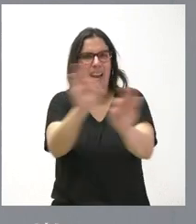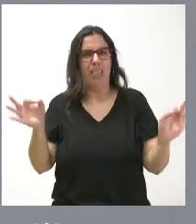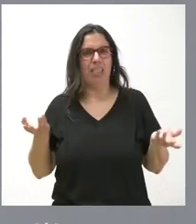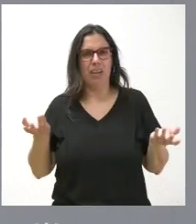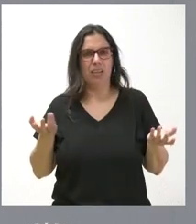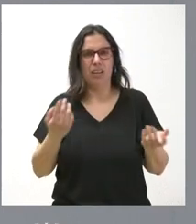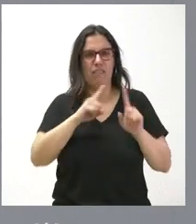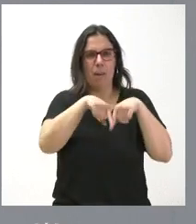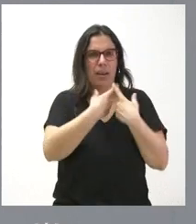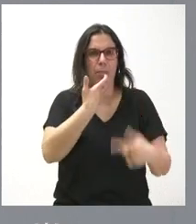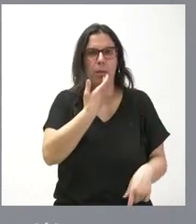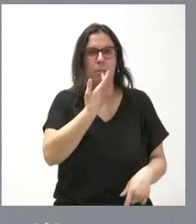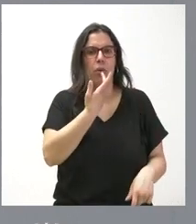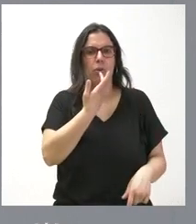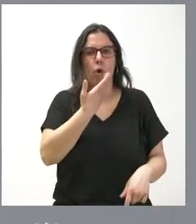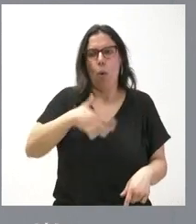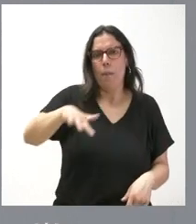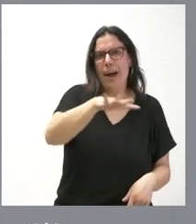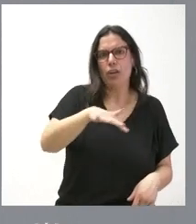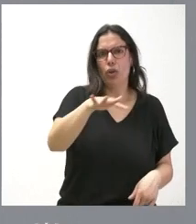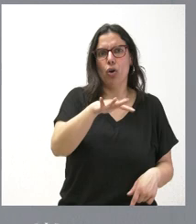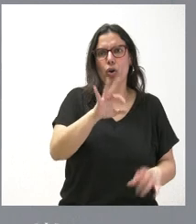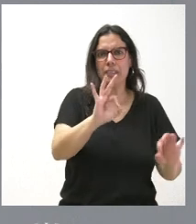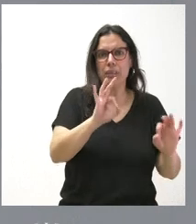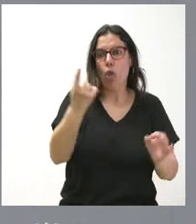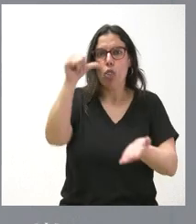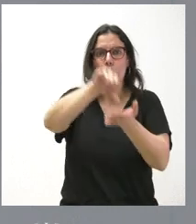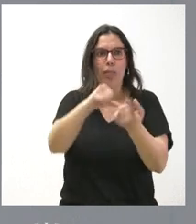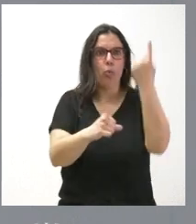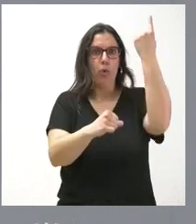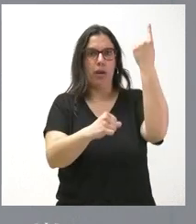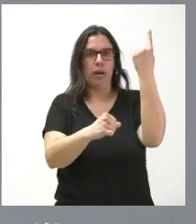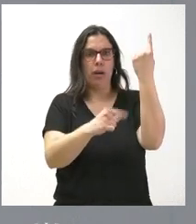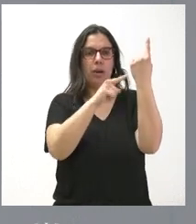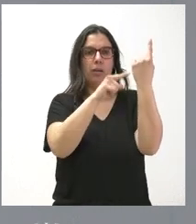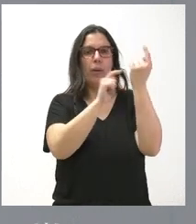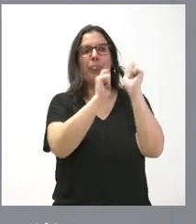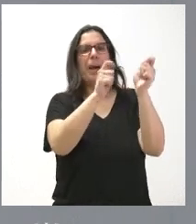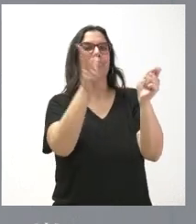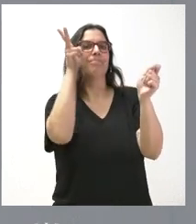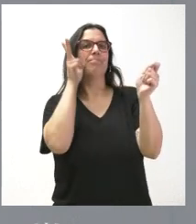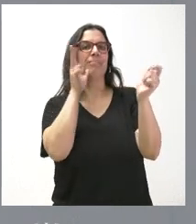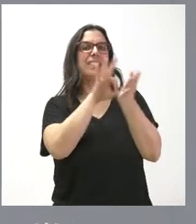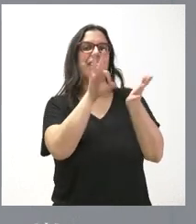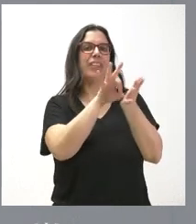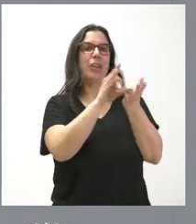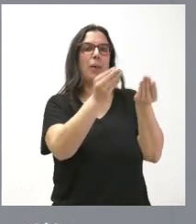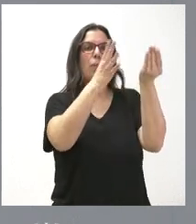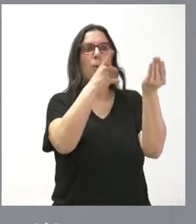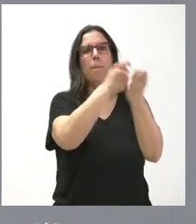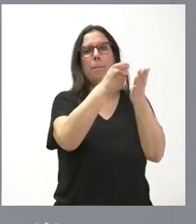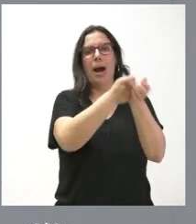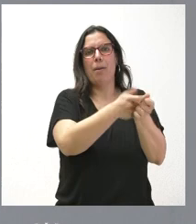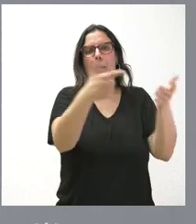una familia, que un barrio, que una ciudad tuviera derecho a mejores servicios públicos porque paga más